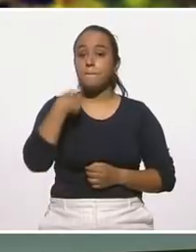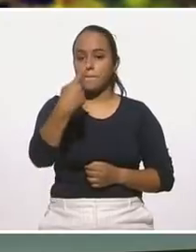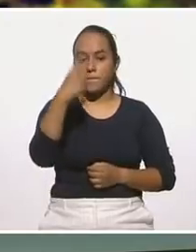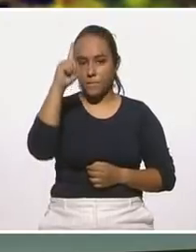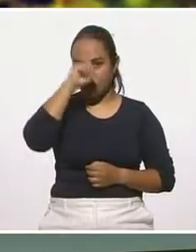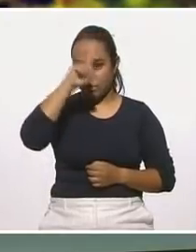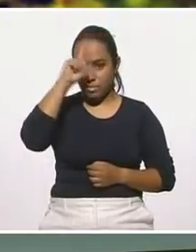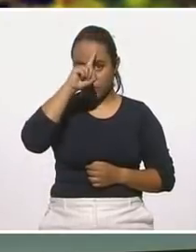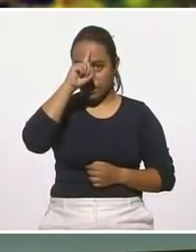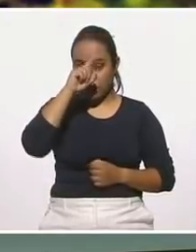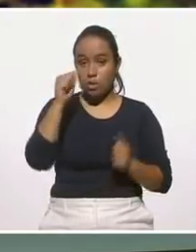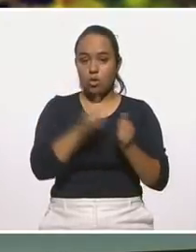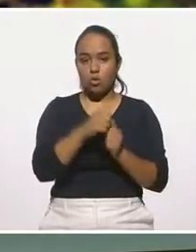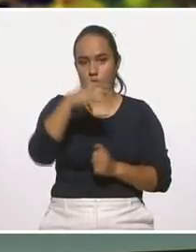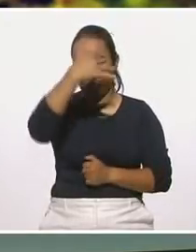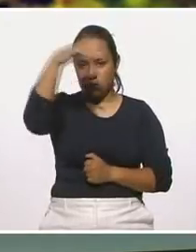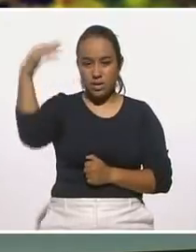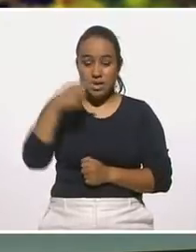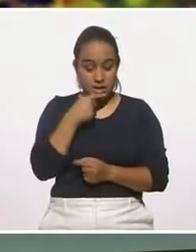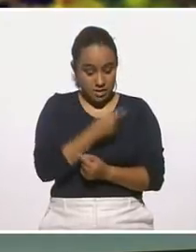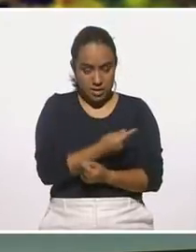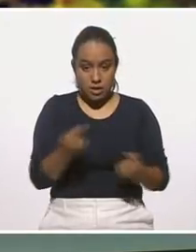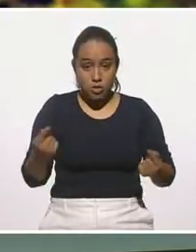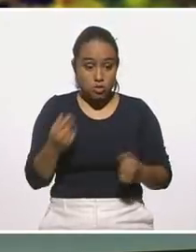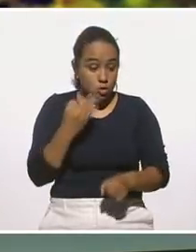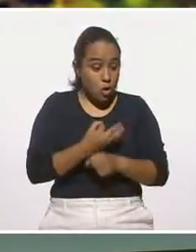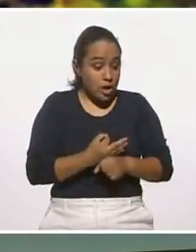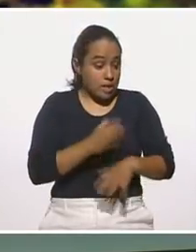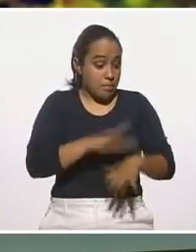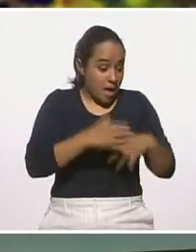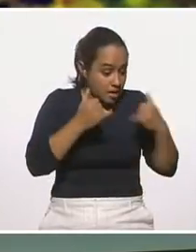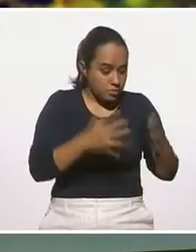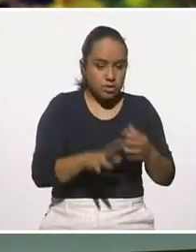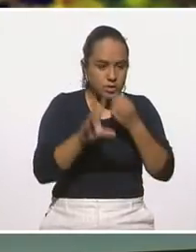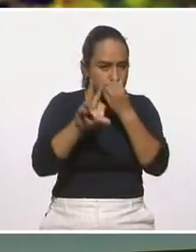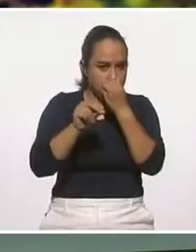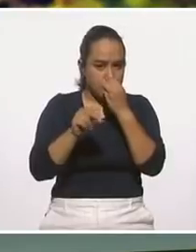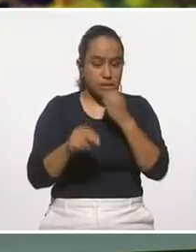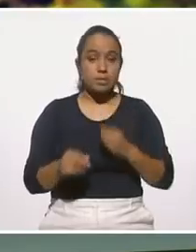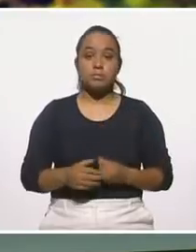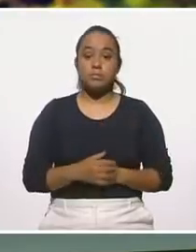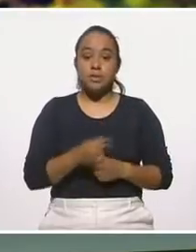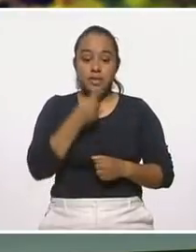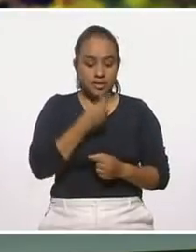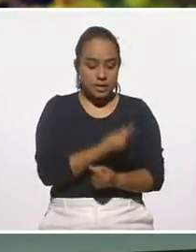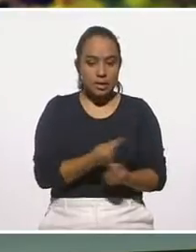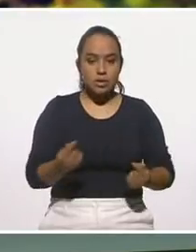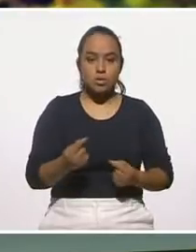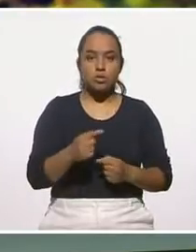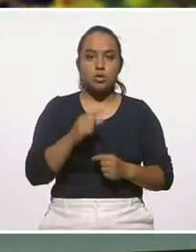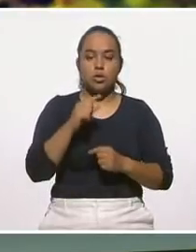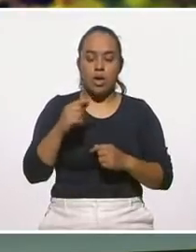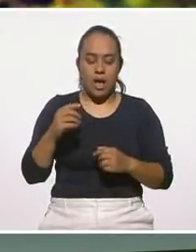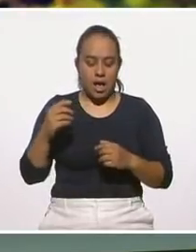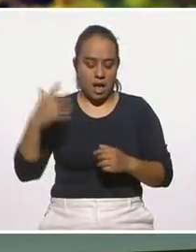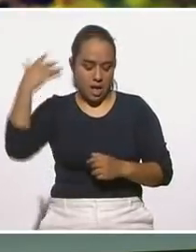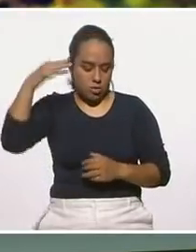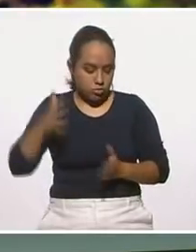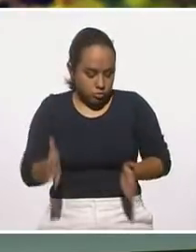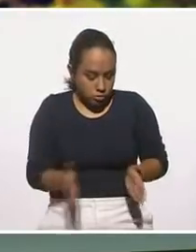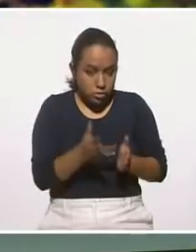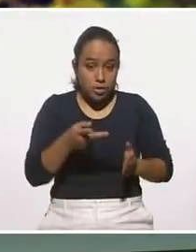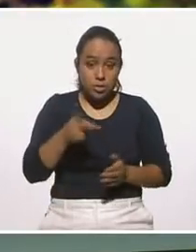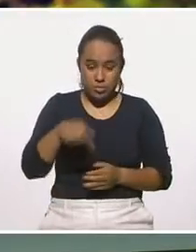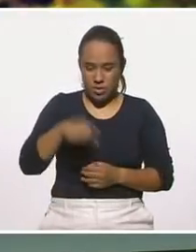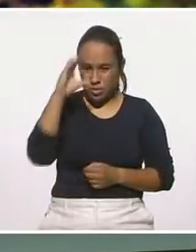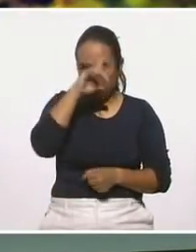muy amable, y tiene que ser con los adultos, también a los niños no les cargamos nada ahorita, porque este tema de, o sea, los niños van a ir con el empuje de los adultos, pero resulta que en nuestra cultura